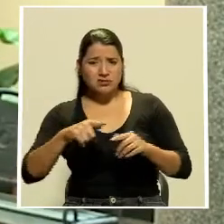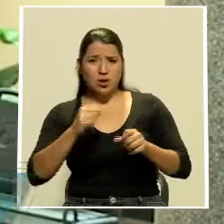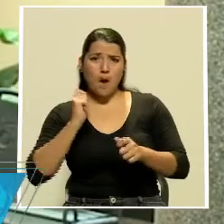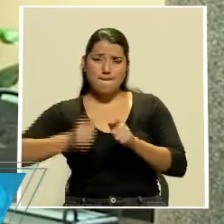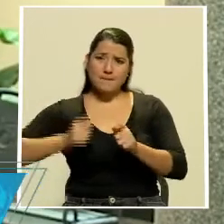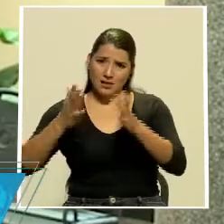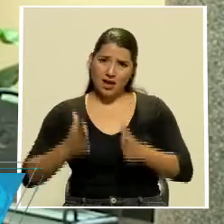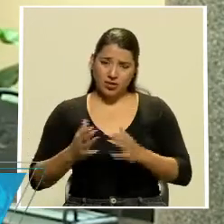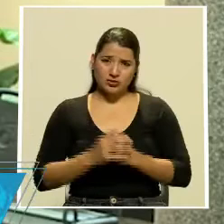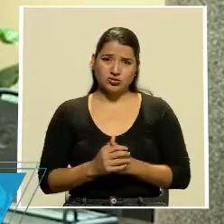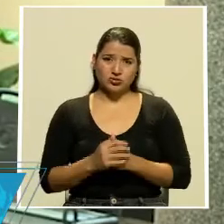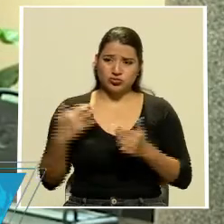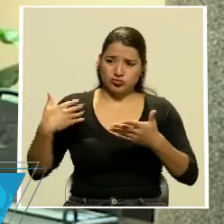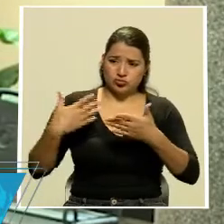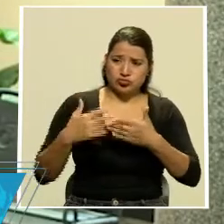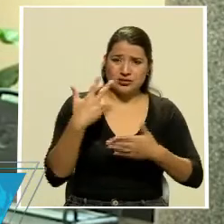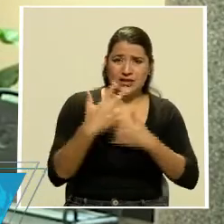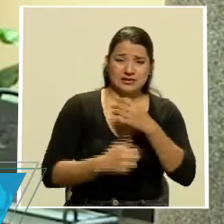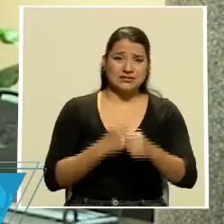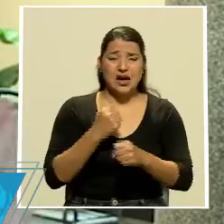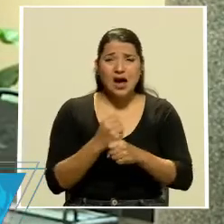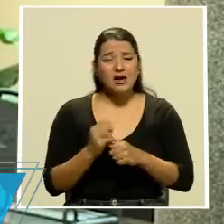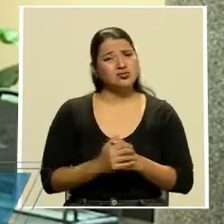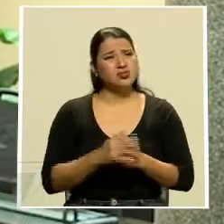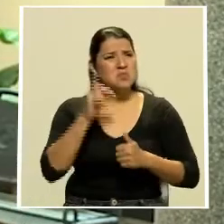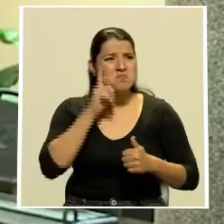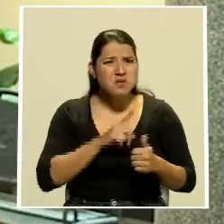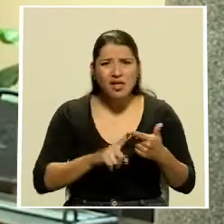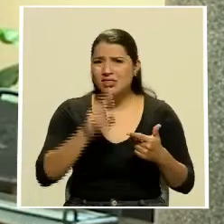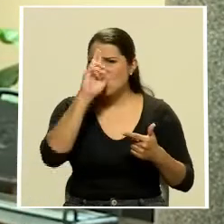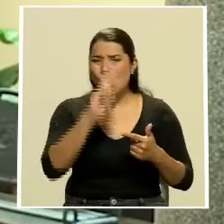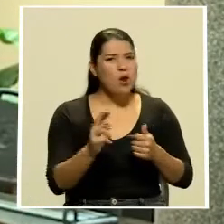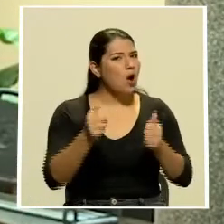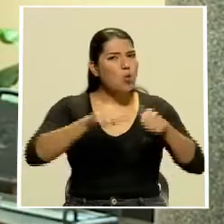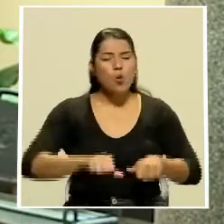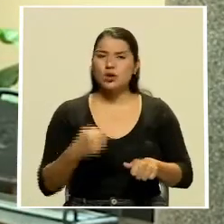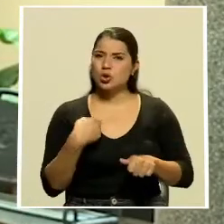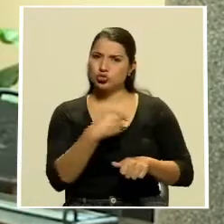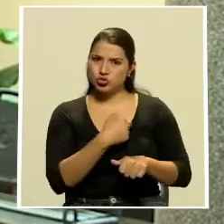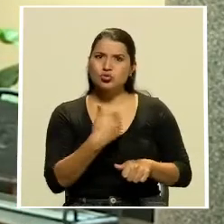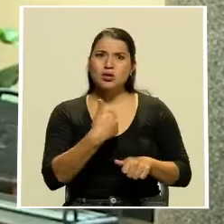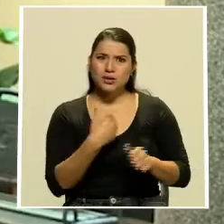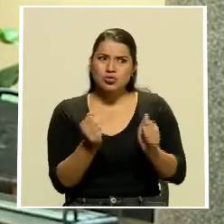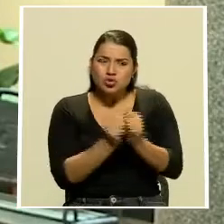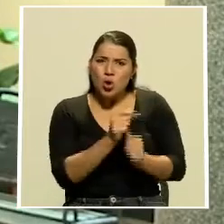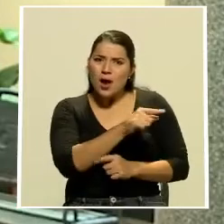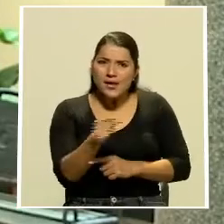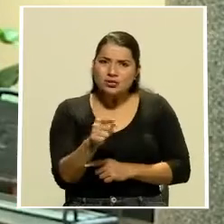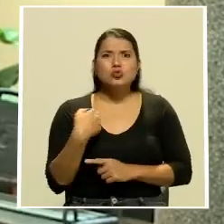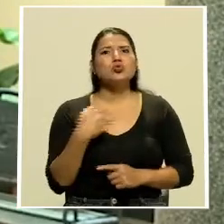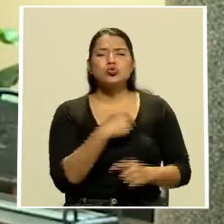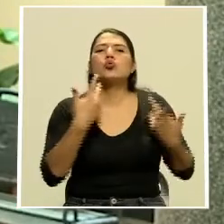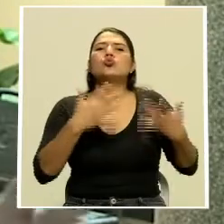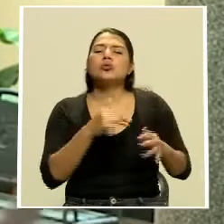toda la administración. El engaño y los respetos a los acuerdos que nosotros como sector hemos denunciado enfáticamente